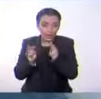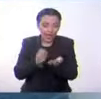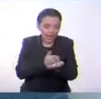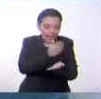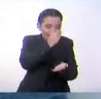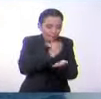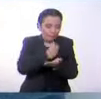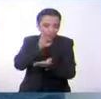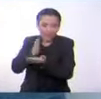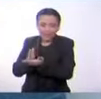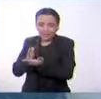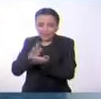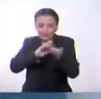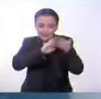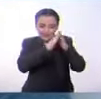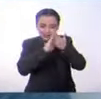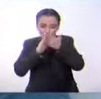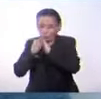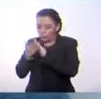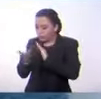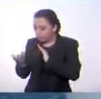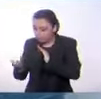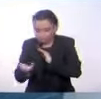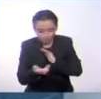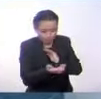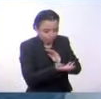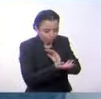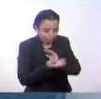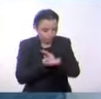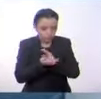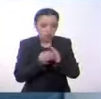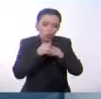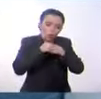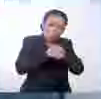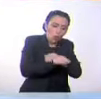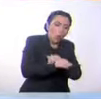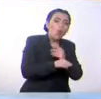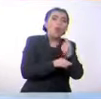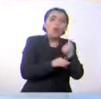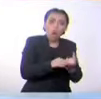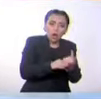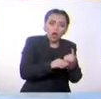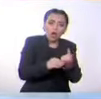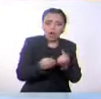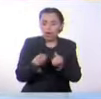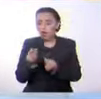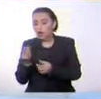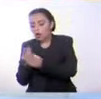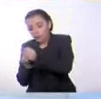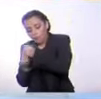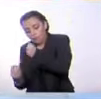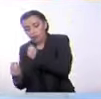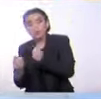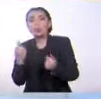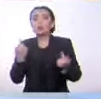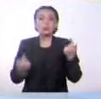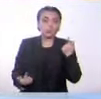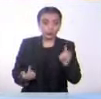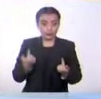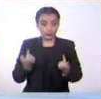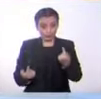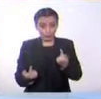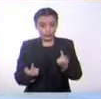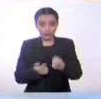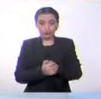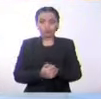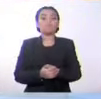de tu comunidad son ovíparos o son vivíparos. Muy bien. Hemos aprendido muchísimo